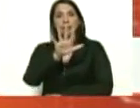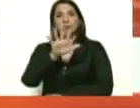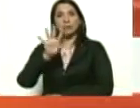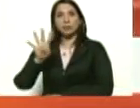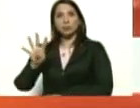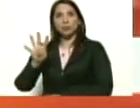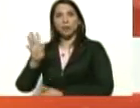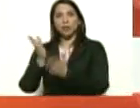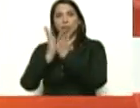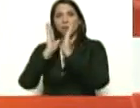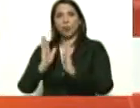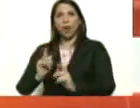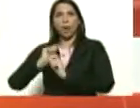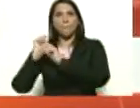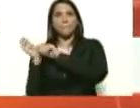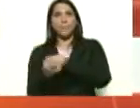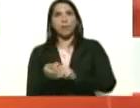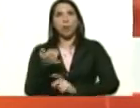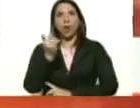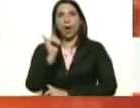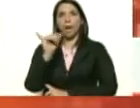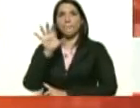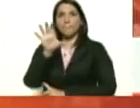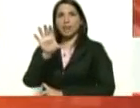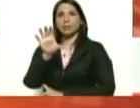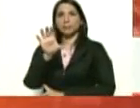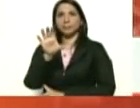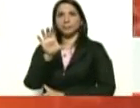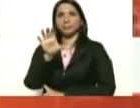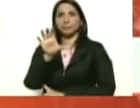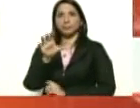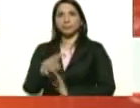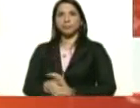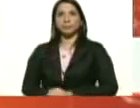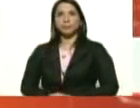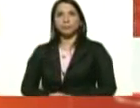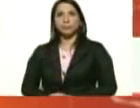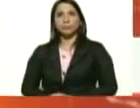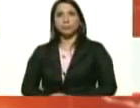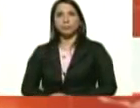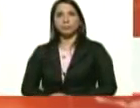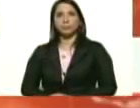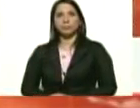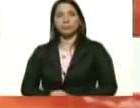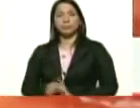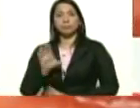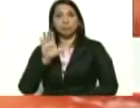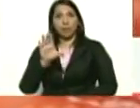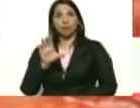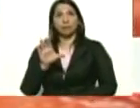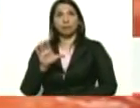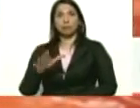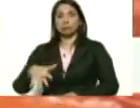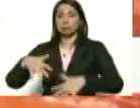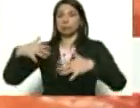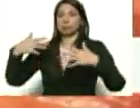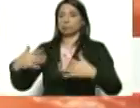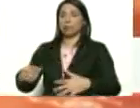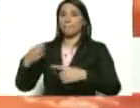academias de béisbol que hay en el país. En el país hay gran material, gran